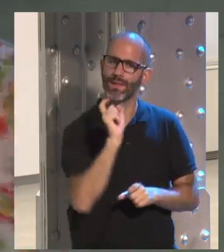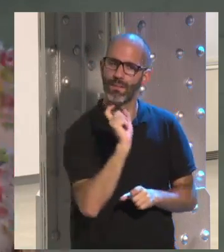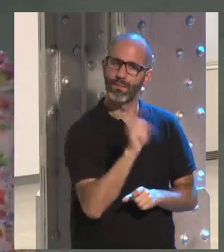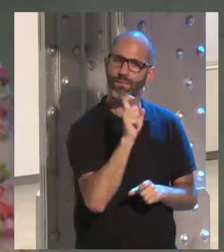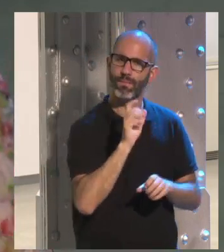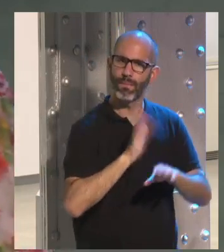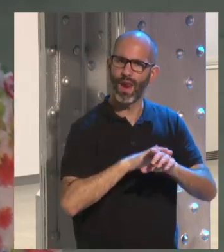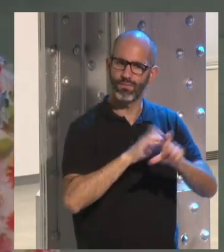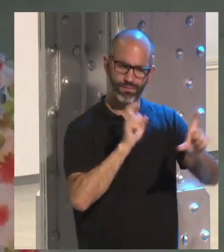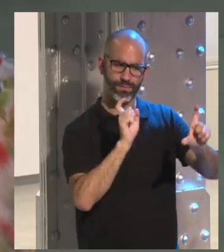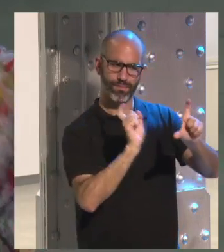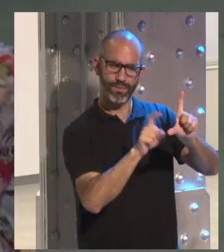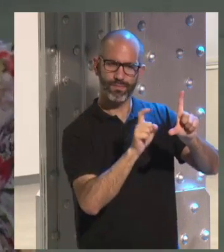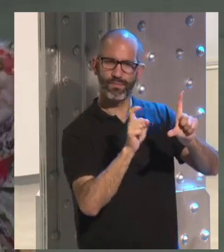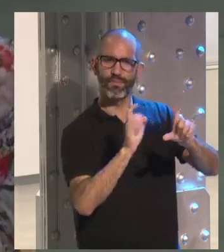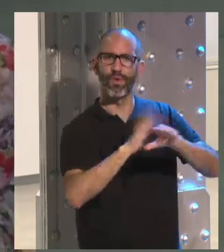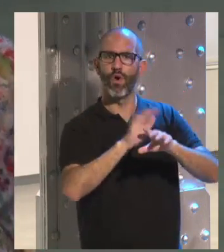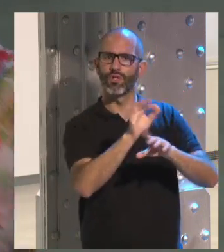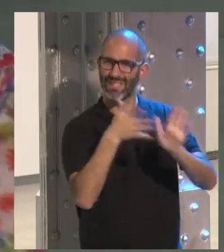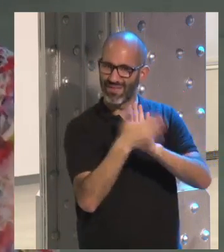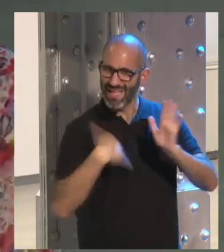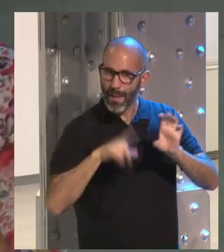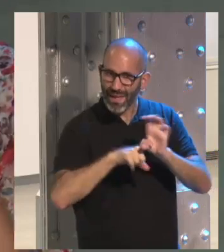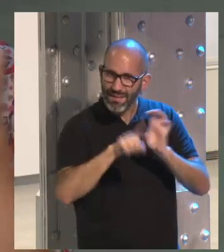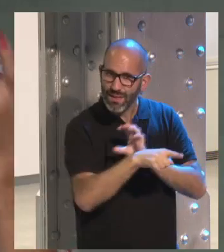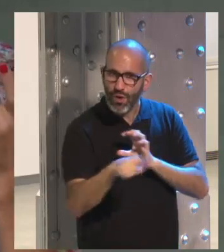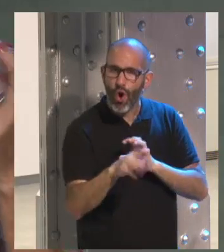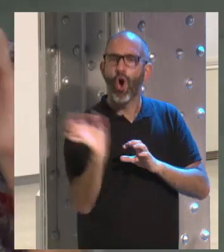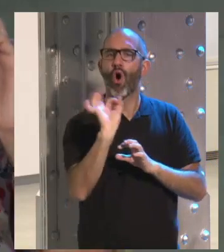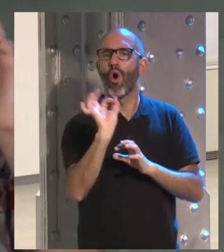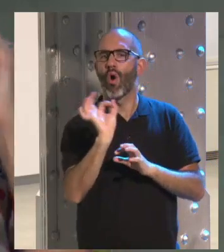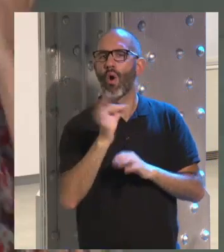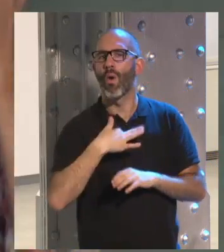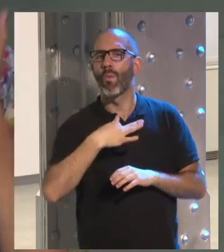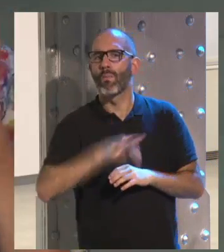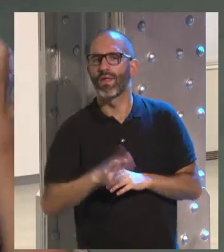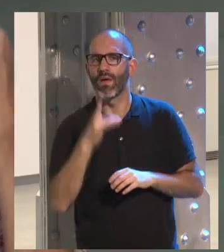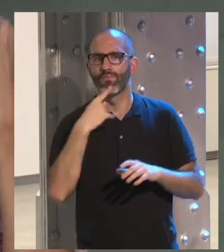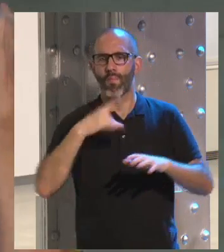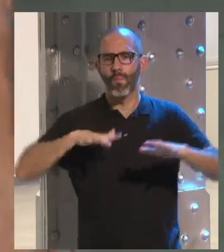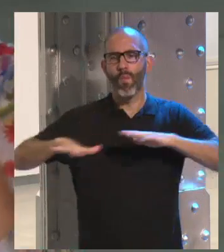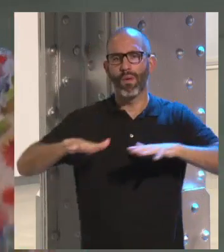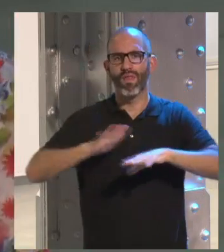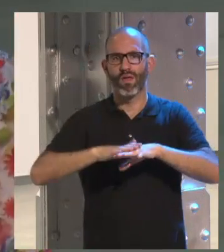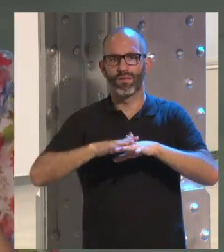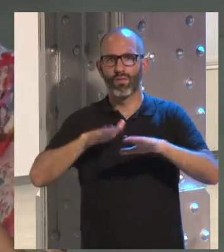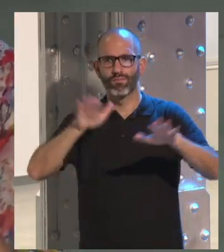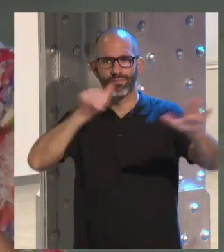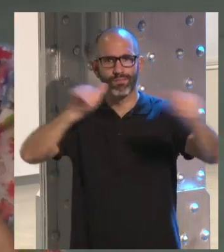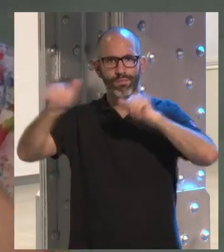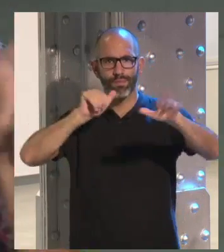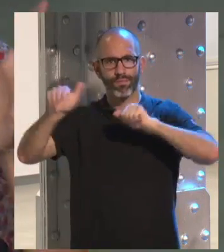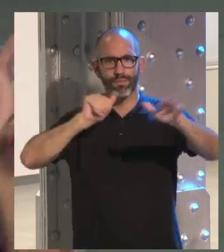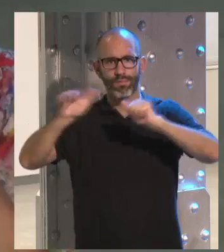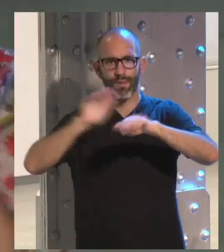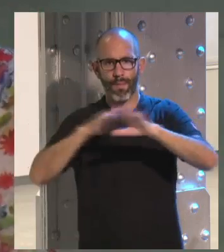y si eso se puede entender como una participación, o si se participa movilizándose offline, es decir,